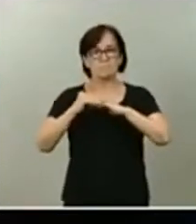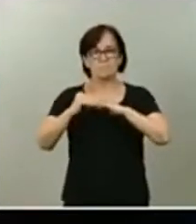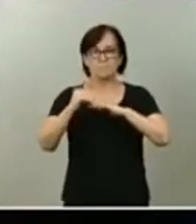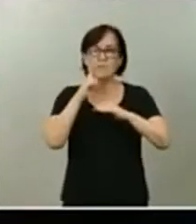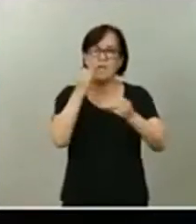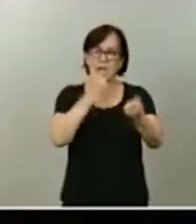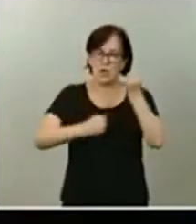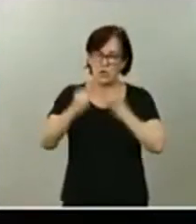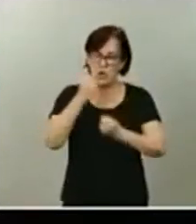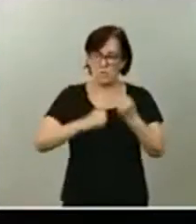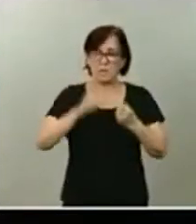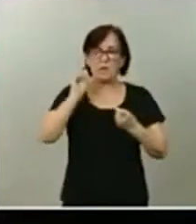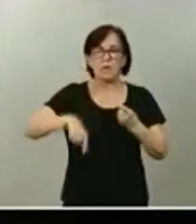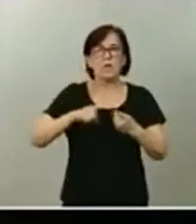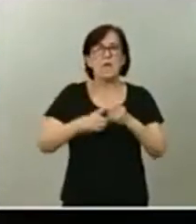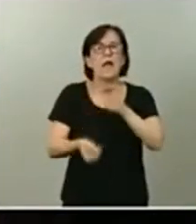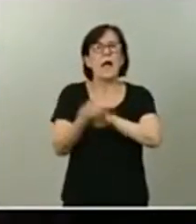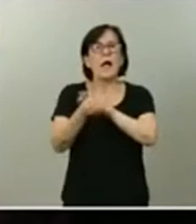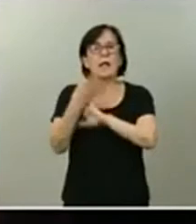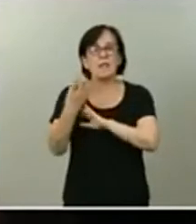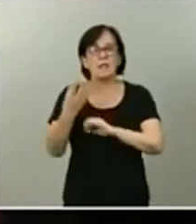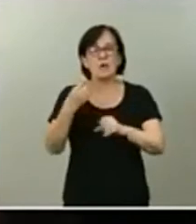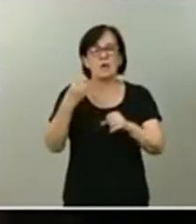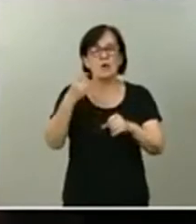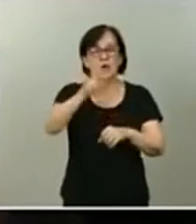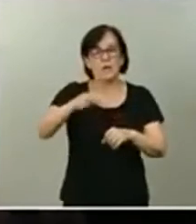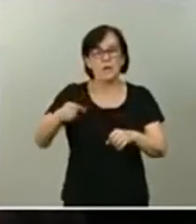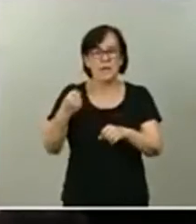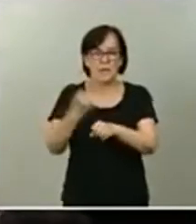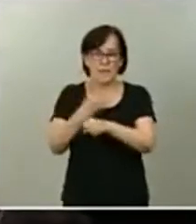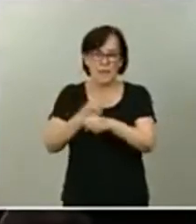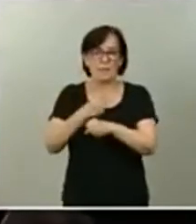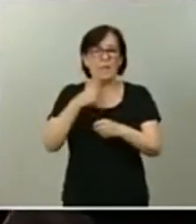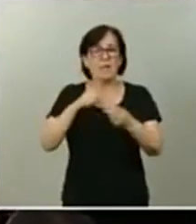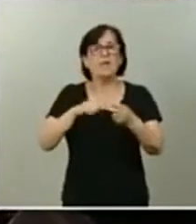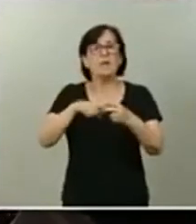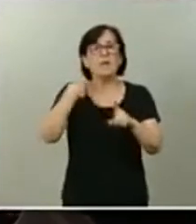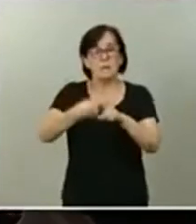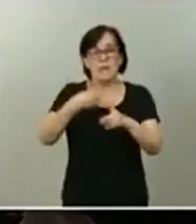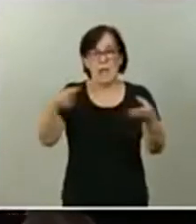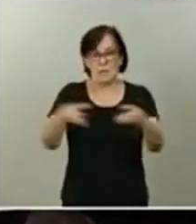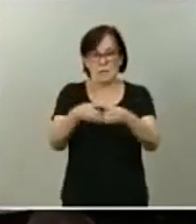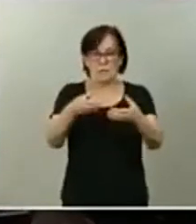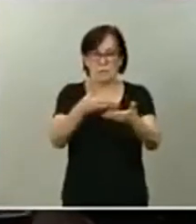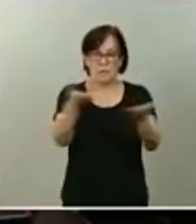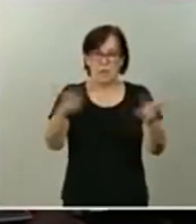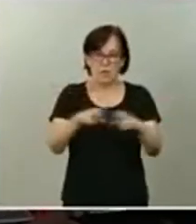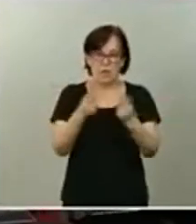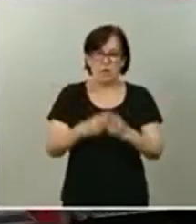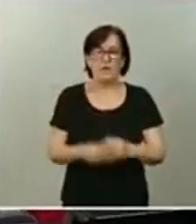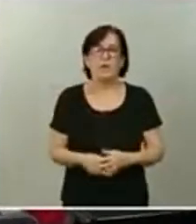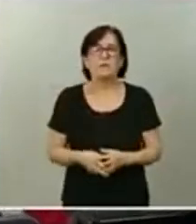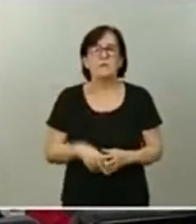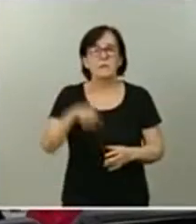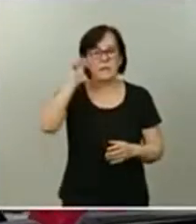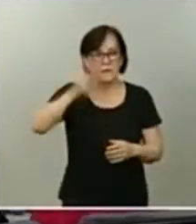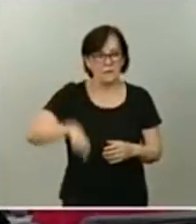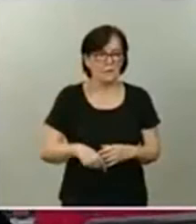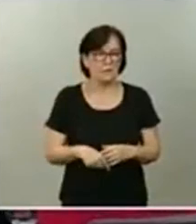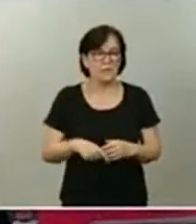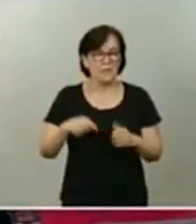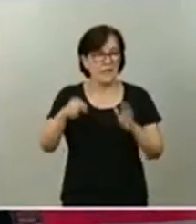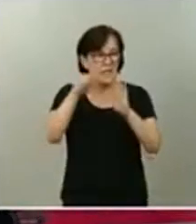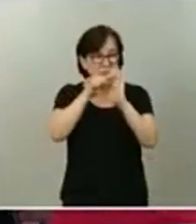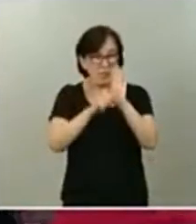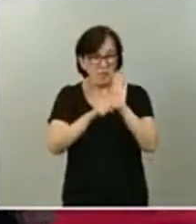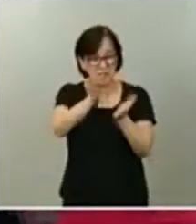también a la creación de empleo y de valor para el conjunto de la sociedad. Igualmente, entre las medidas que recoge este